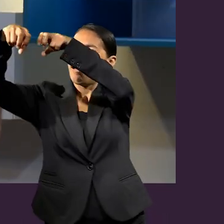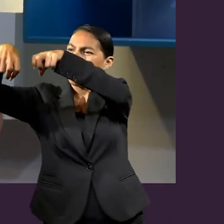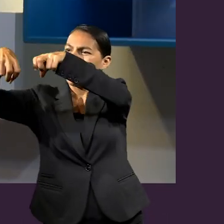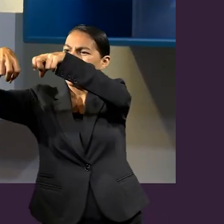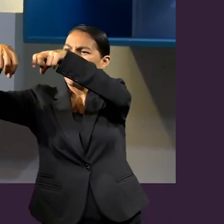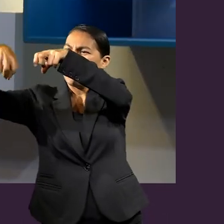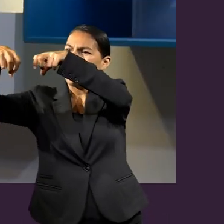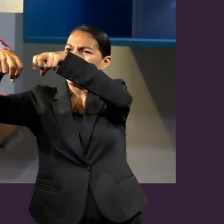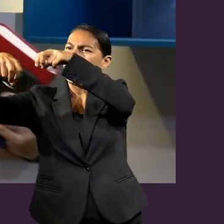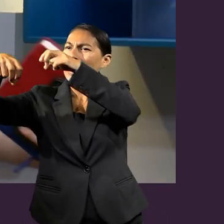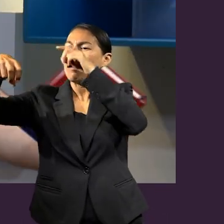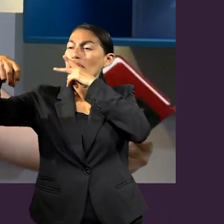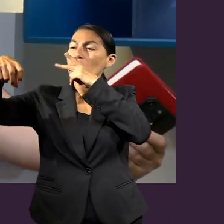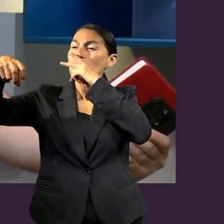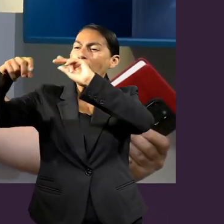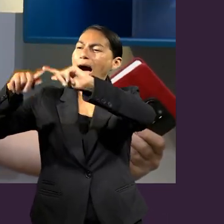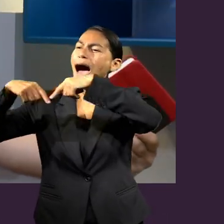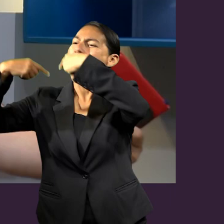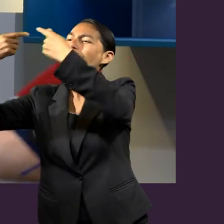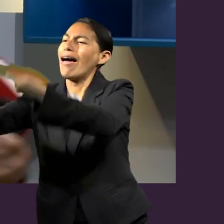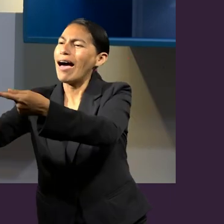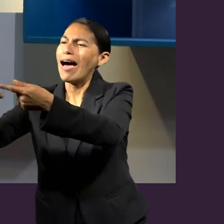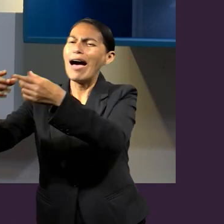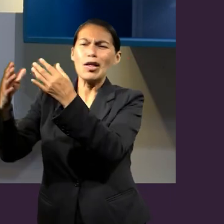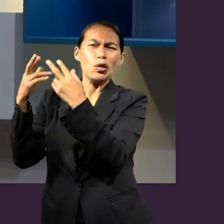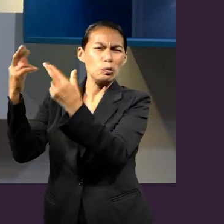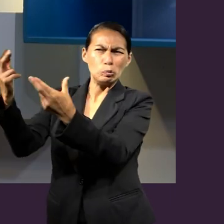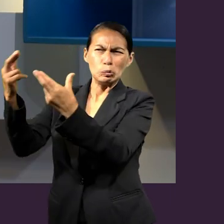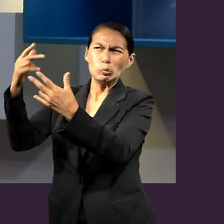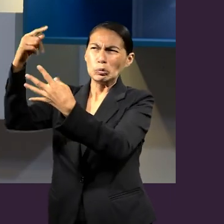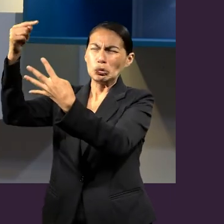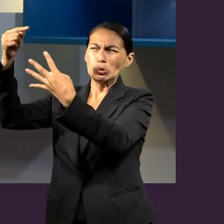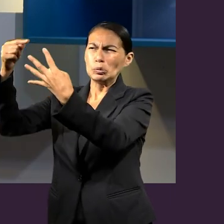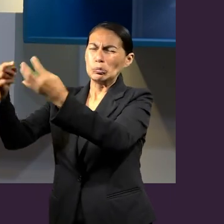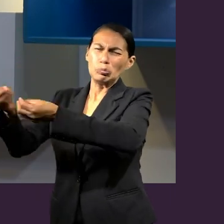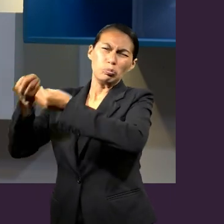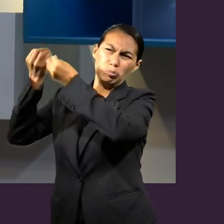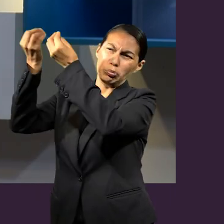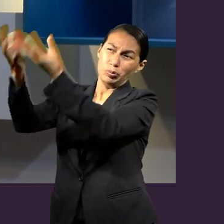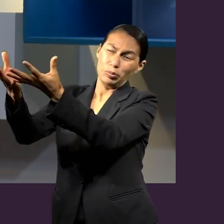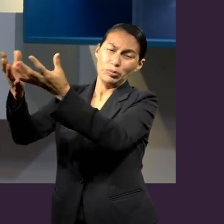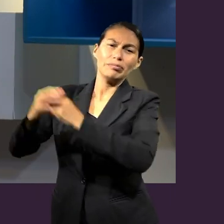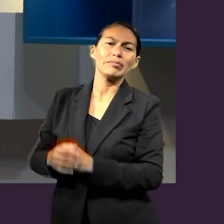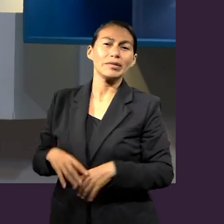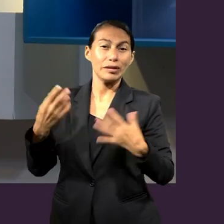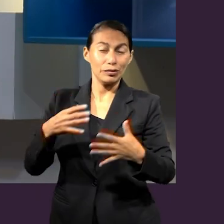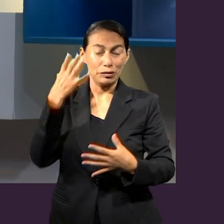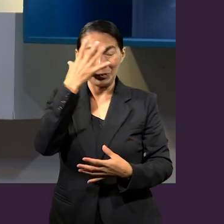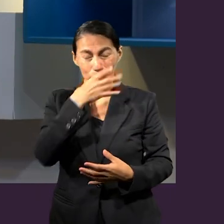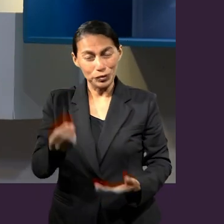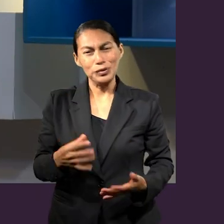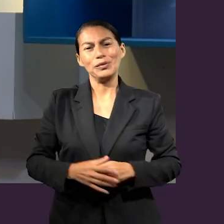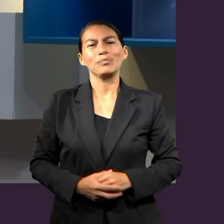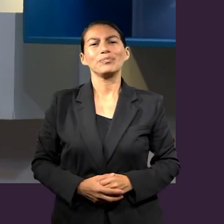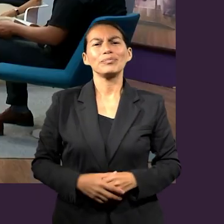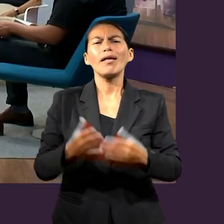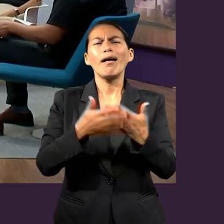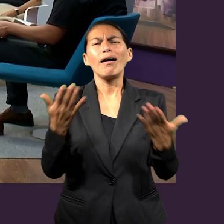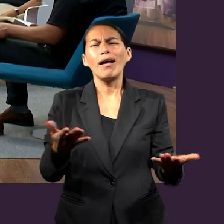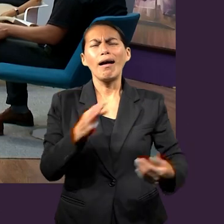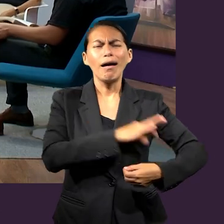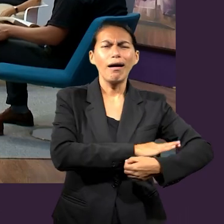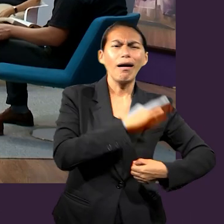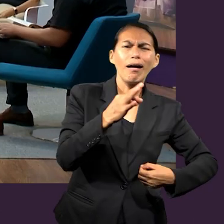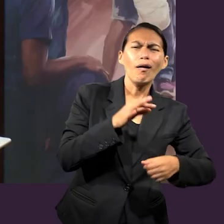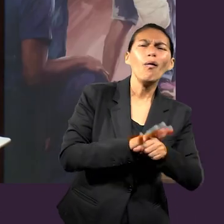Dios y que ahora presente ante los creyentes todas esas riquezas innumerables. Ahora, ¿con qué nos quedamos? A ver,